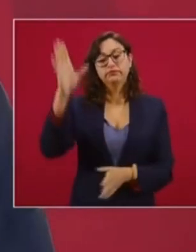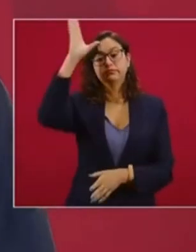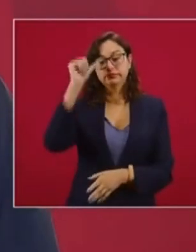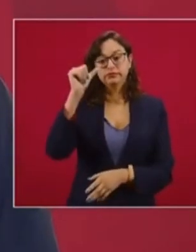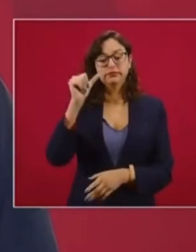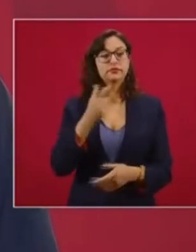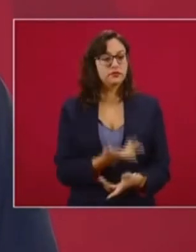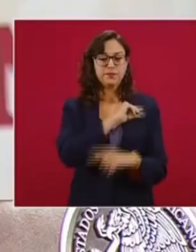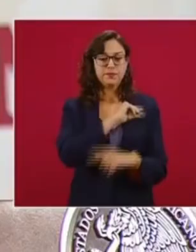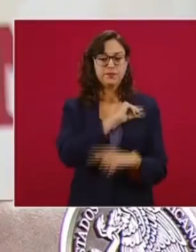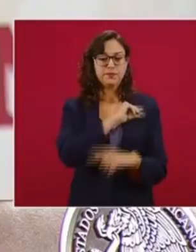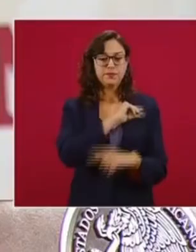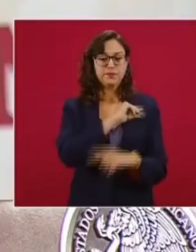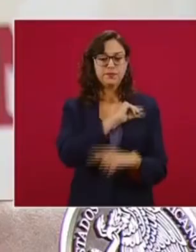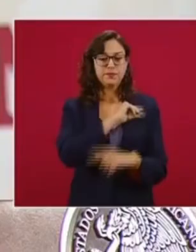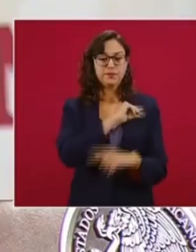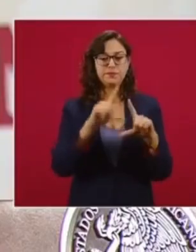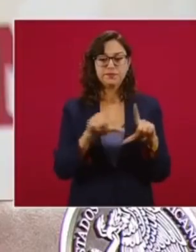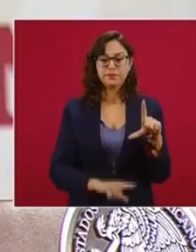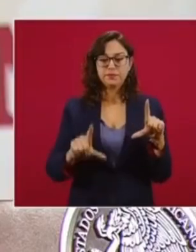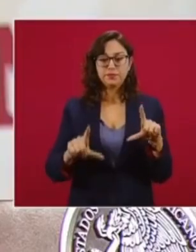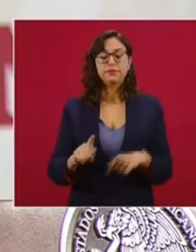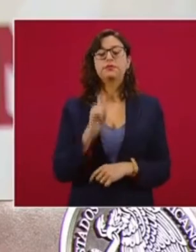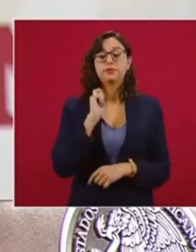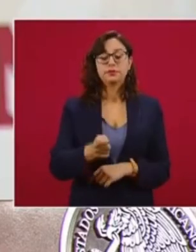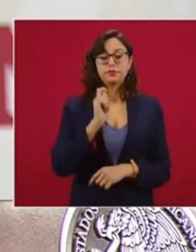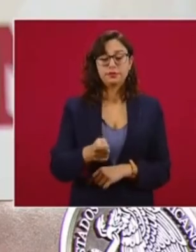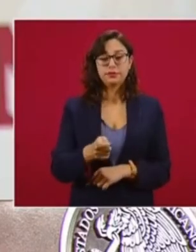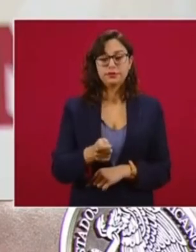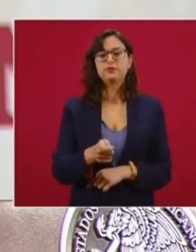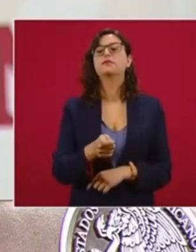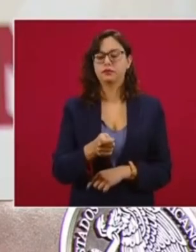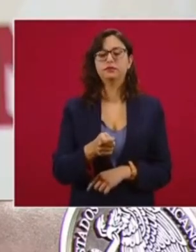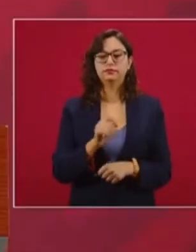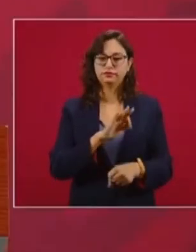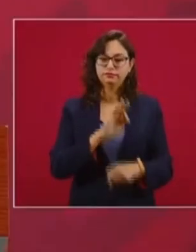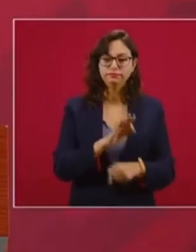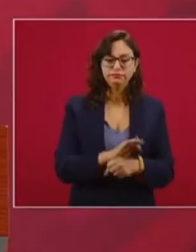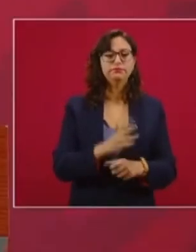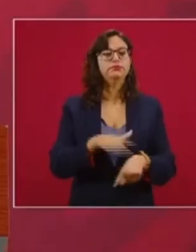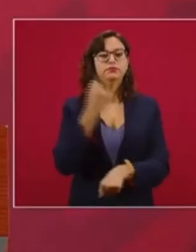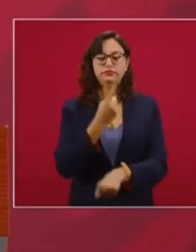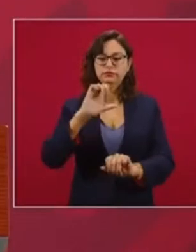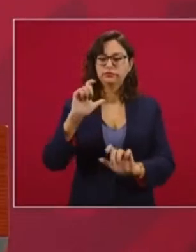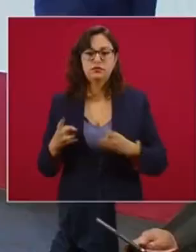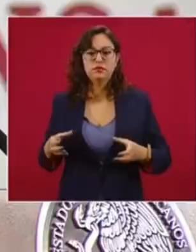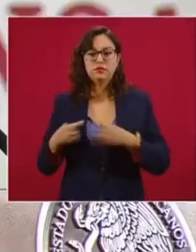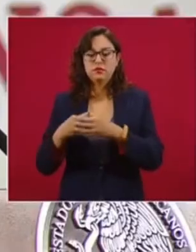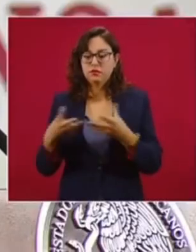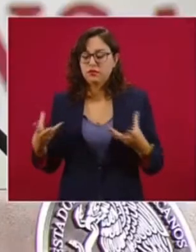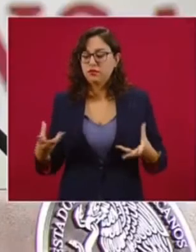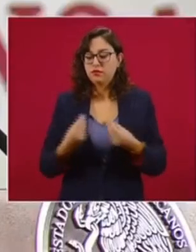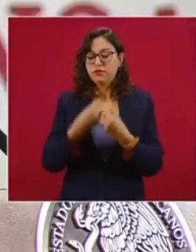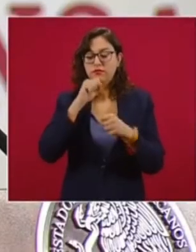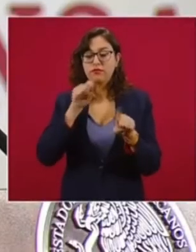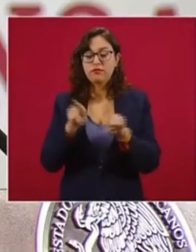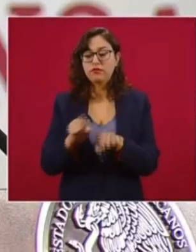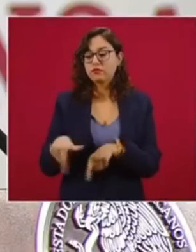el sector privado nacional, que va a significar también inversión, empleos, bienestar. Buscamos